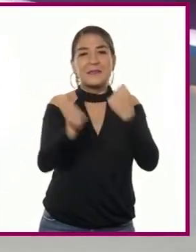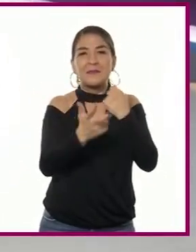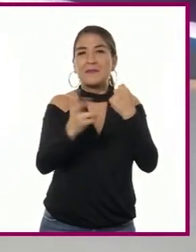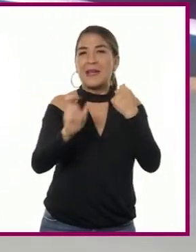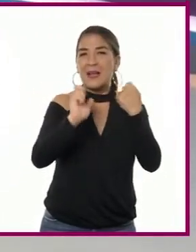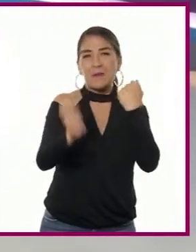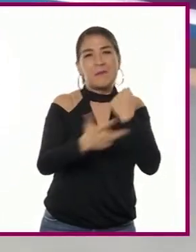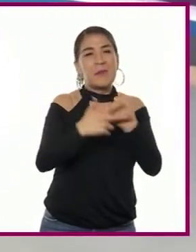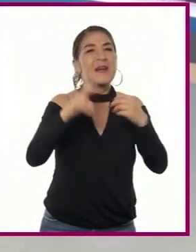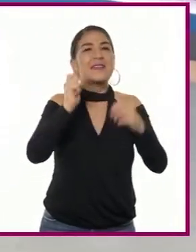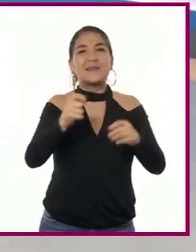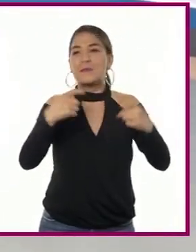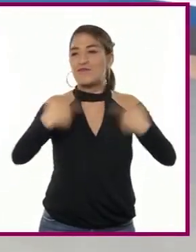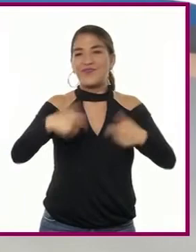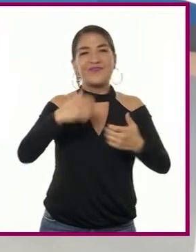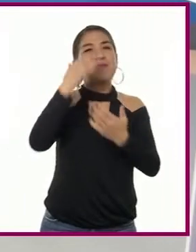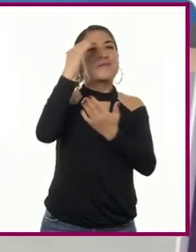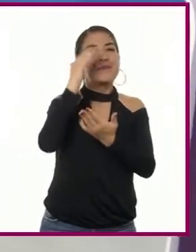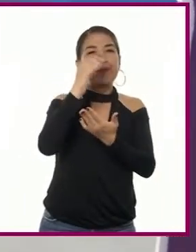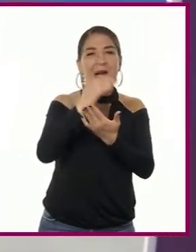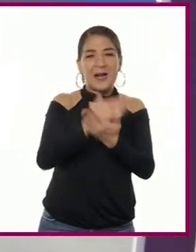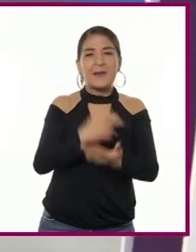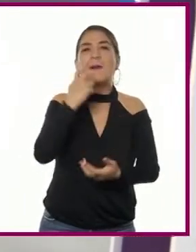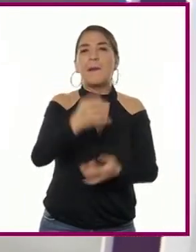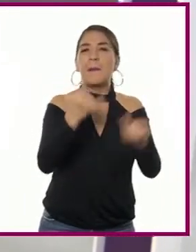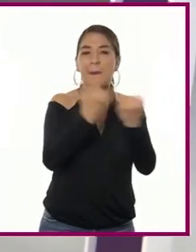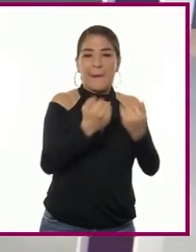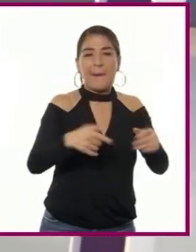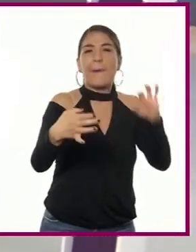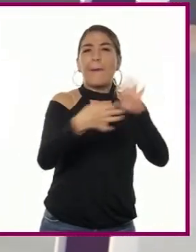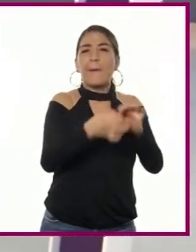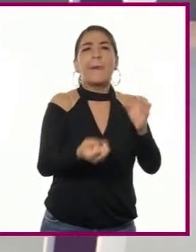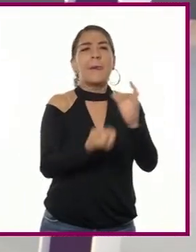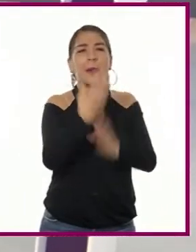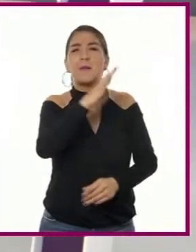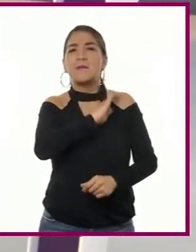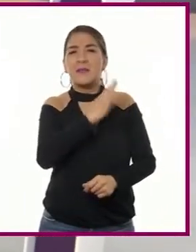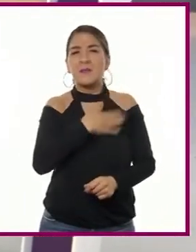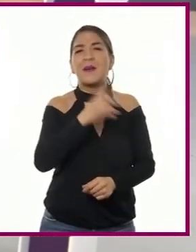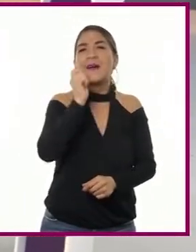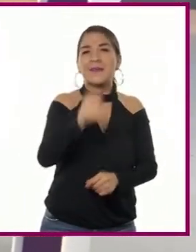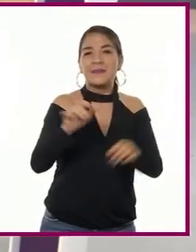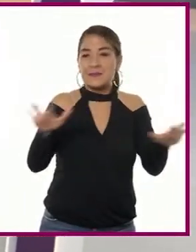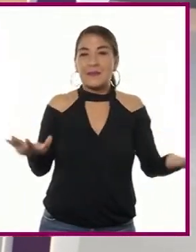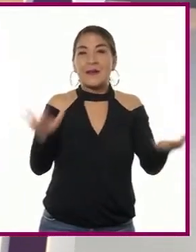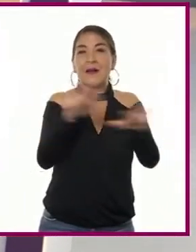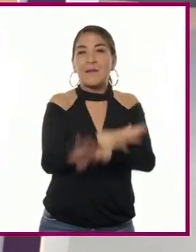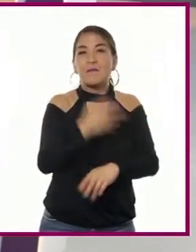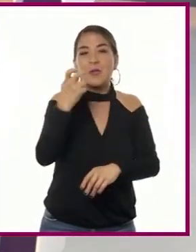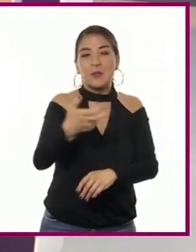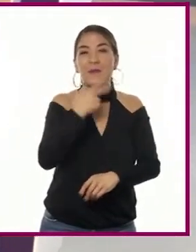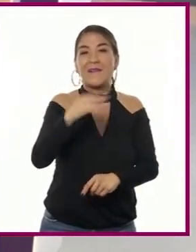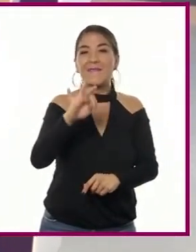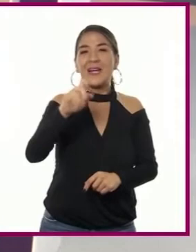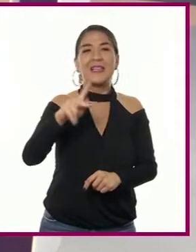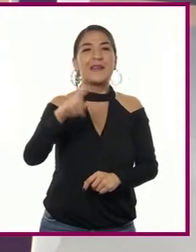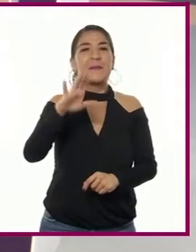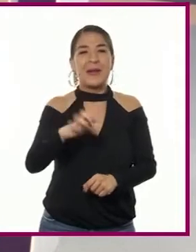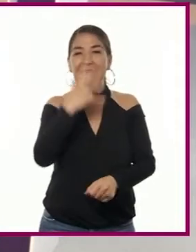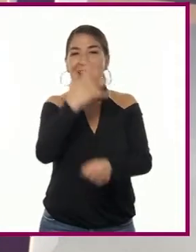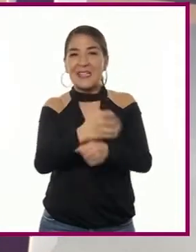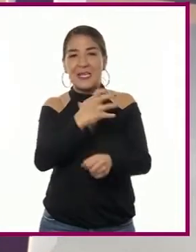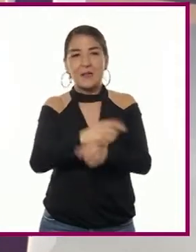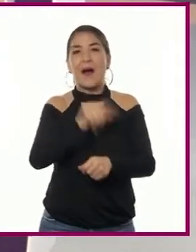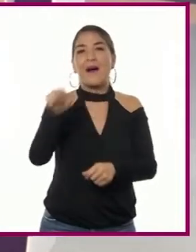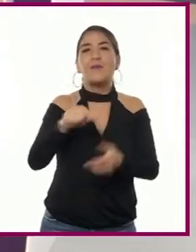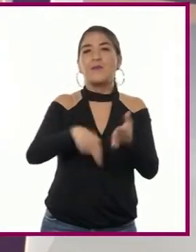elemento del Tratado de Utrecht que interesa en relación a la nueva España son las dos concesiones que tuvo que hacer Felipe V a Inglaterra